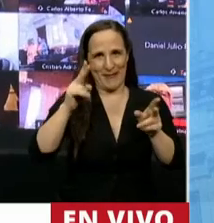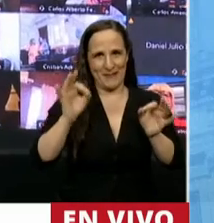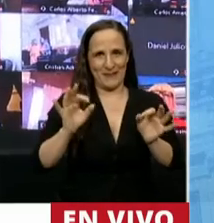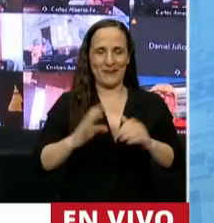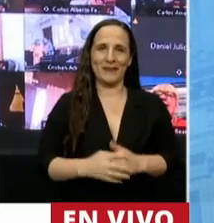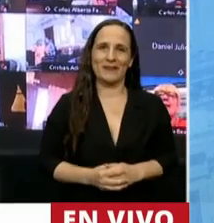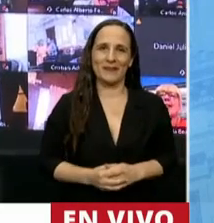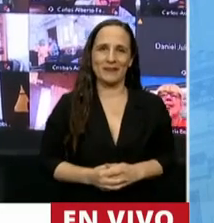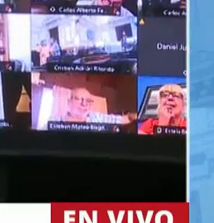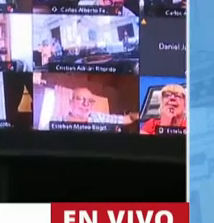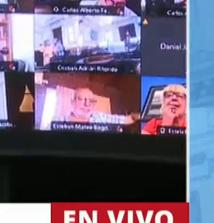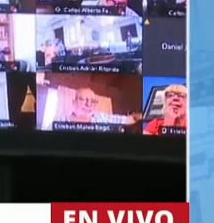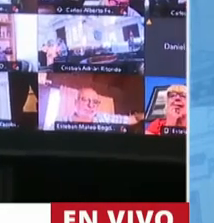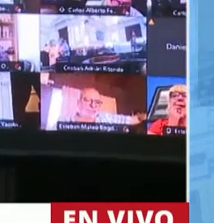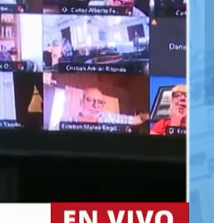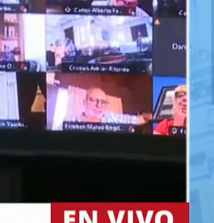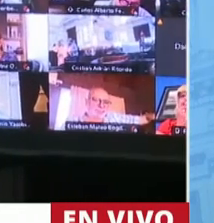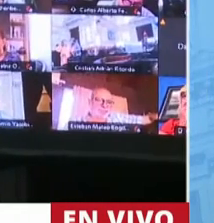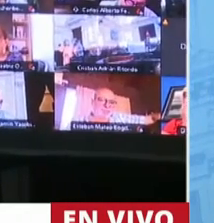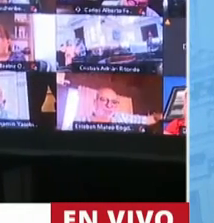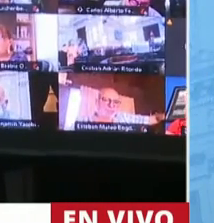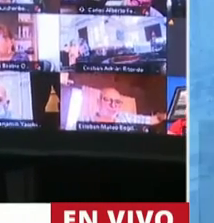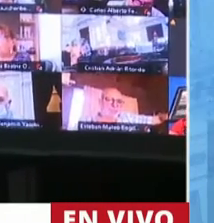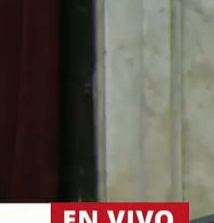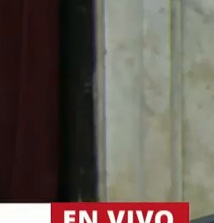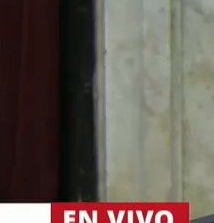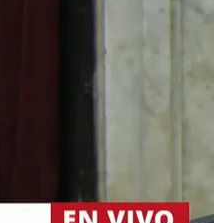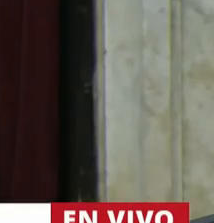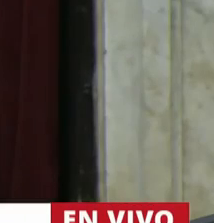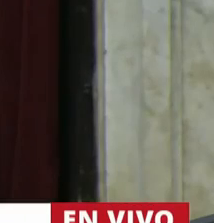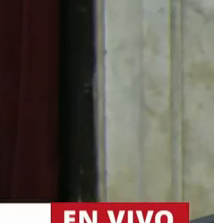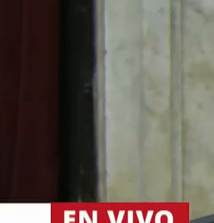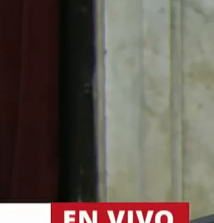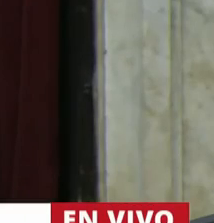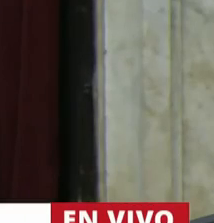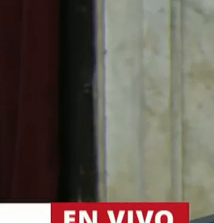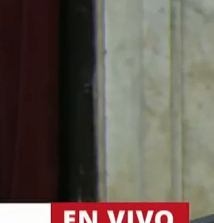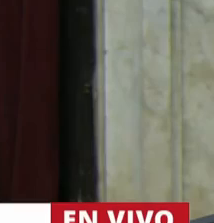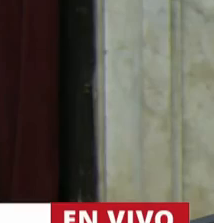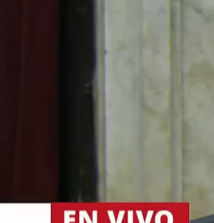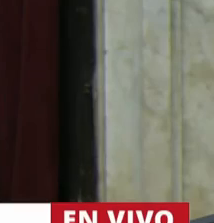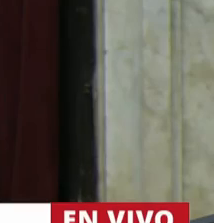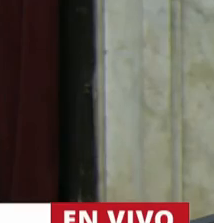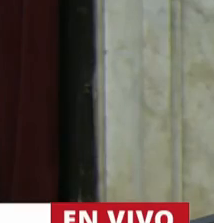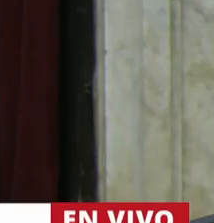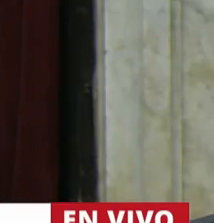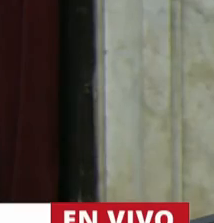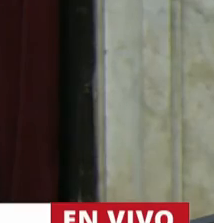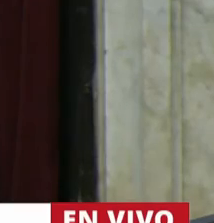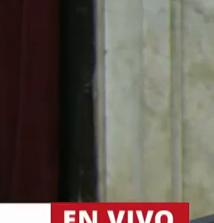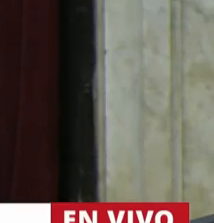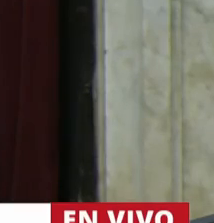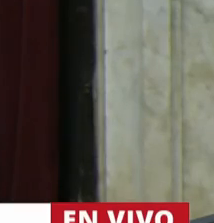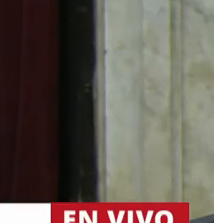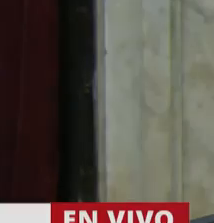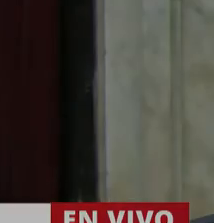Muchas gracias, Diputado García. Para dos cuestiones de privilegio, la cuestión suya será girada la Comisión